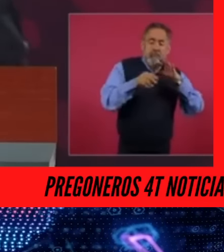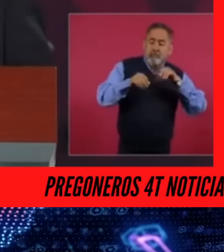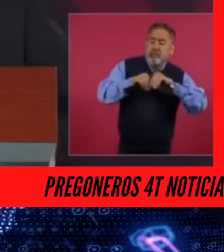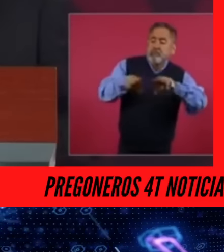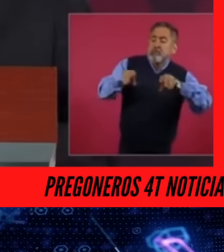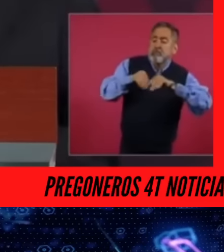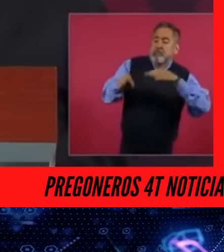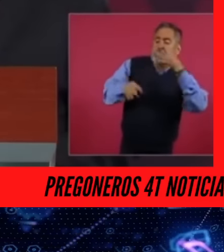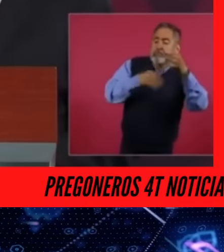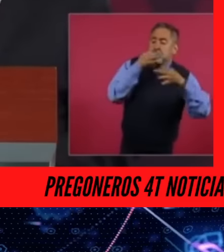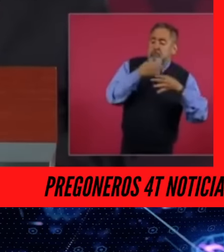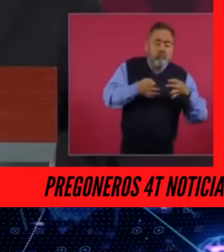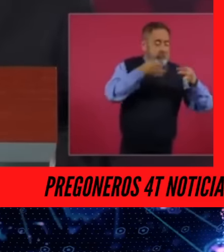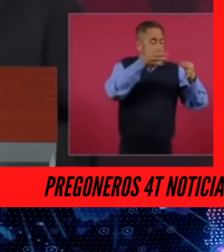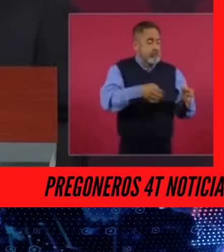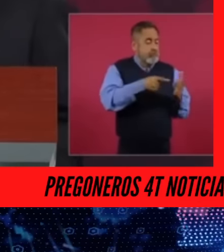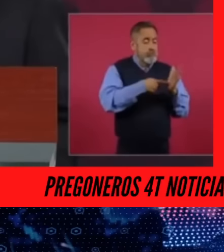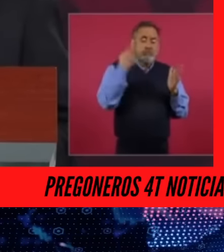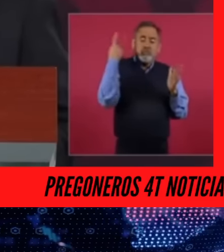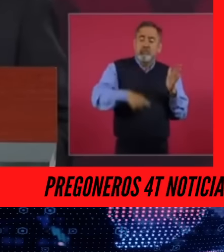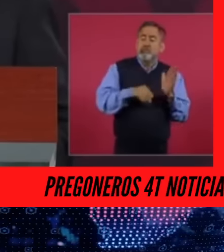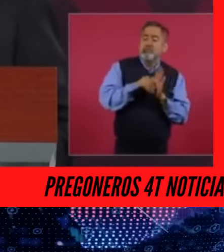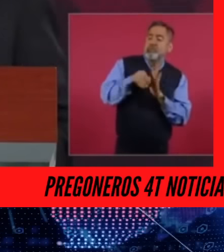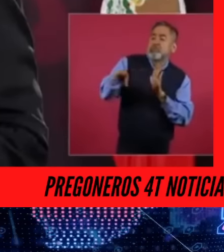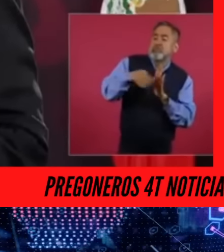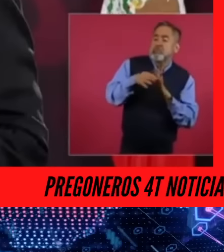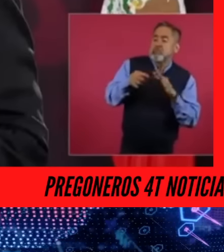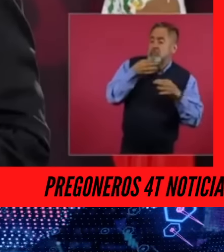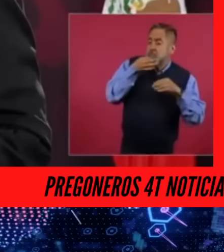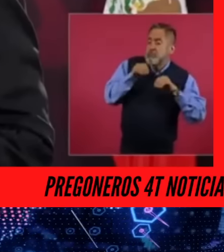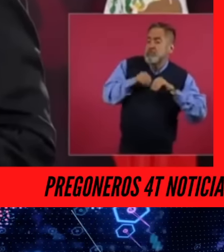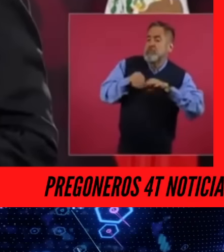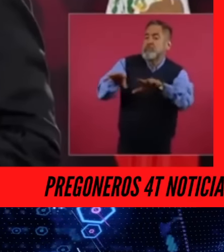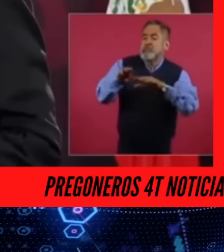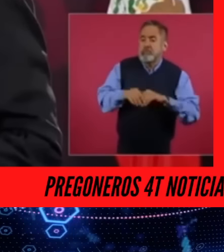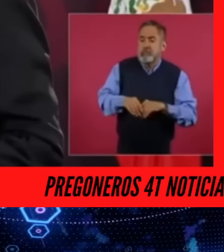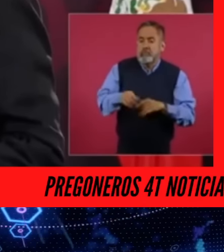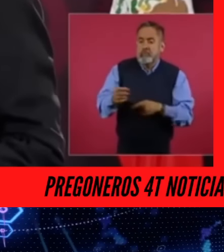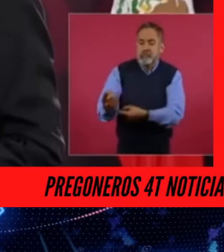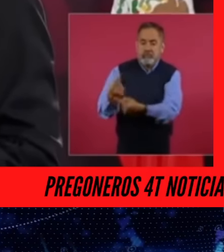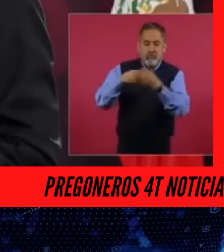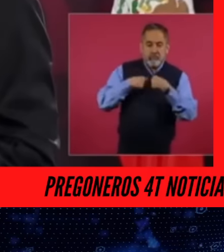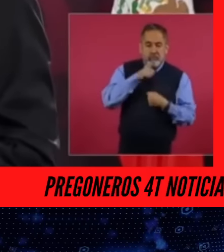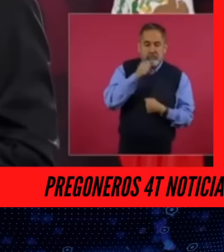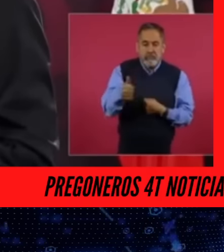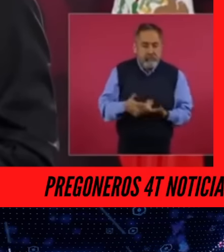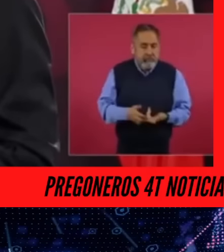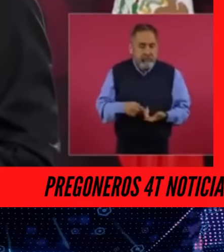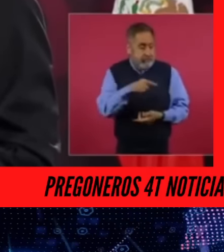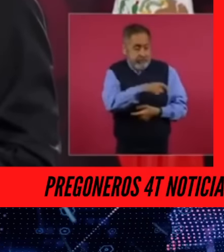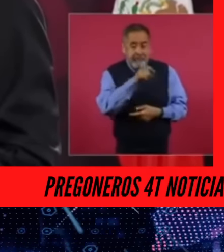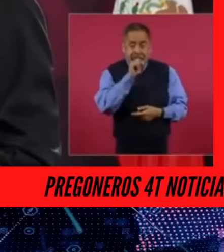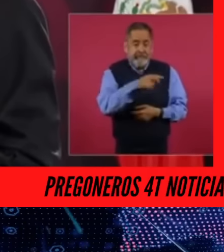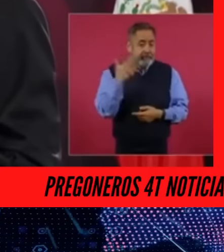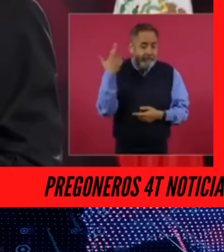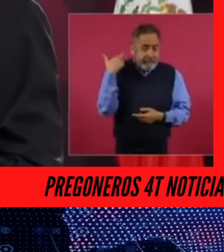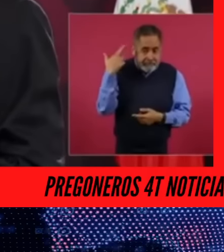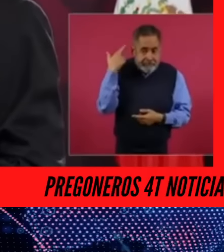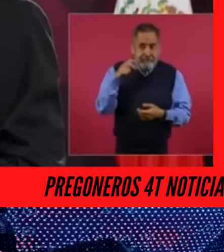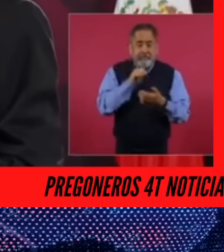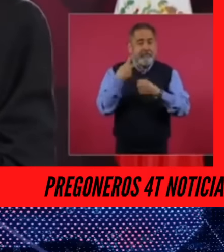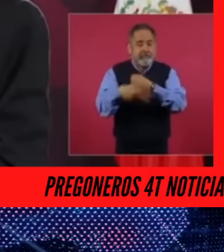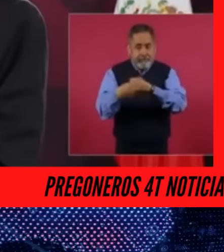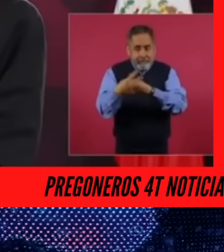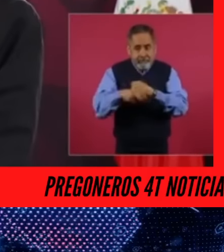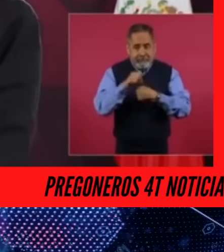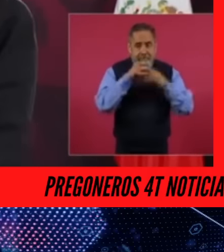corrupción. Nos referimos, obviamente, a Felipe Calderón. Él es uno. Y yo creo que